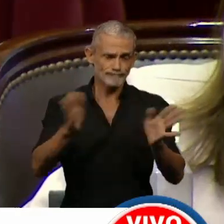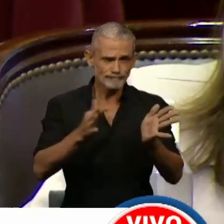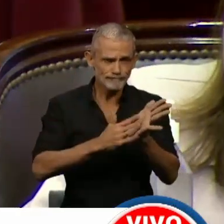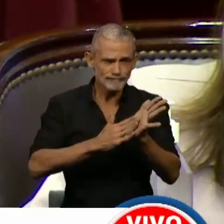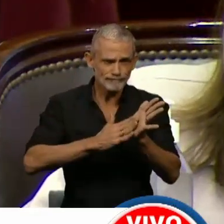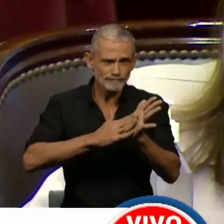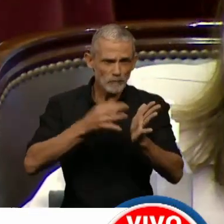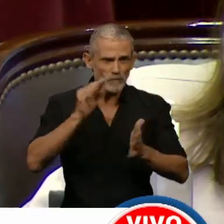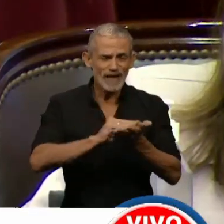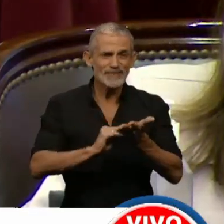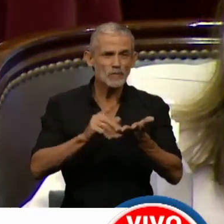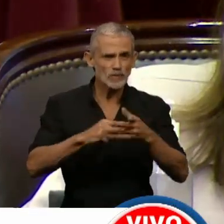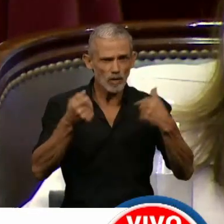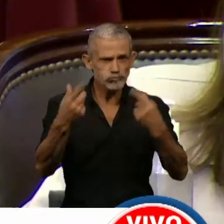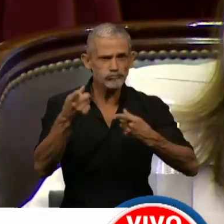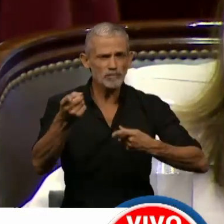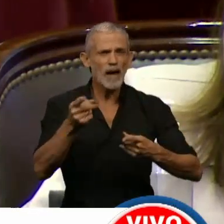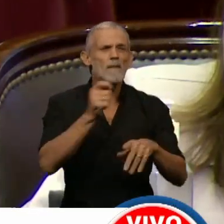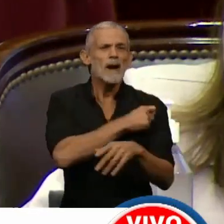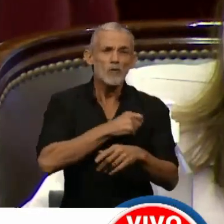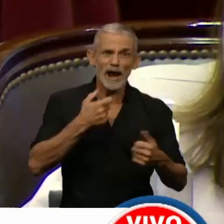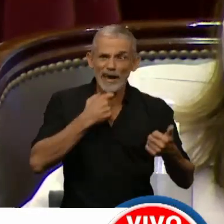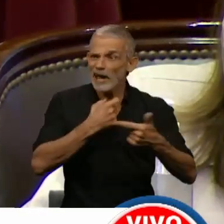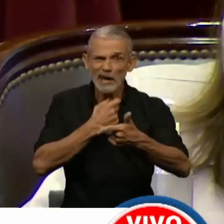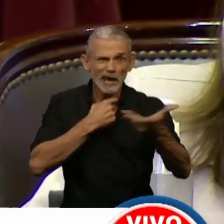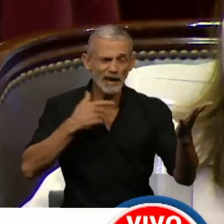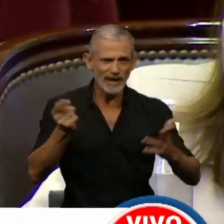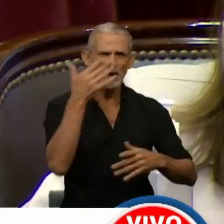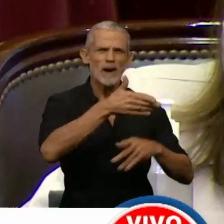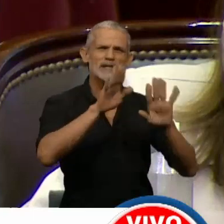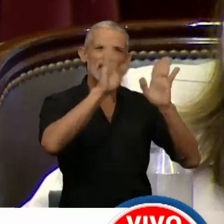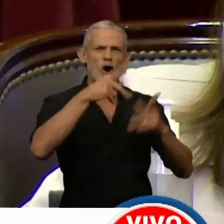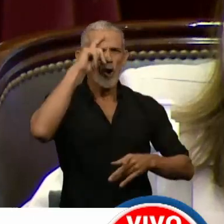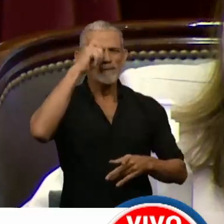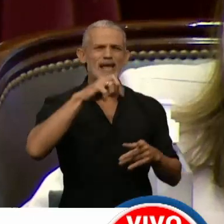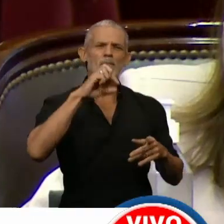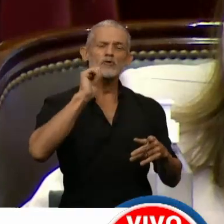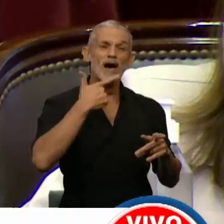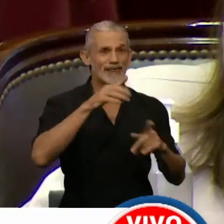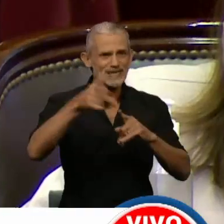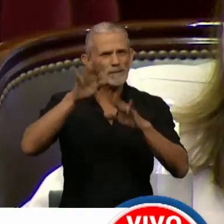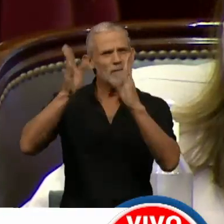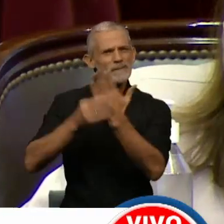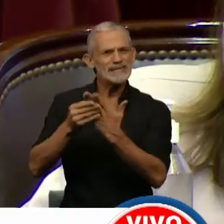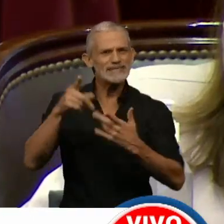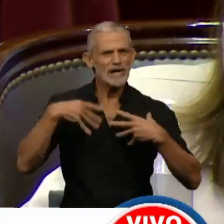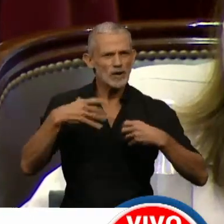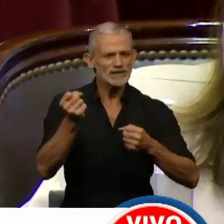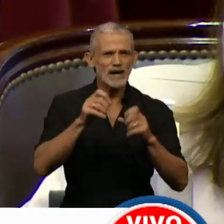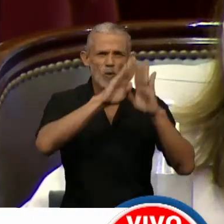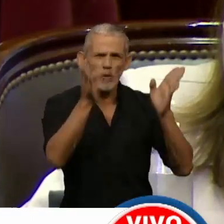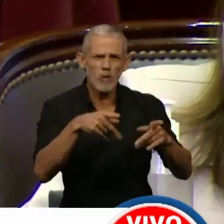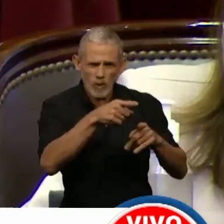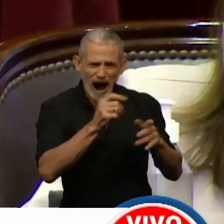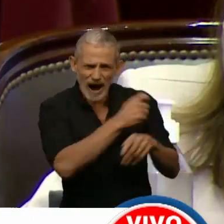un diputado de acá, que les ofrecían las vacunas y que fueran no solo al posada, sino que fueran al Ministerio de Salud en un vacunatorio